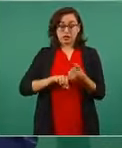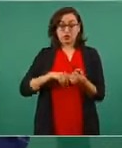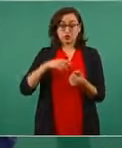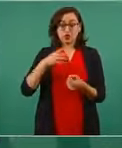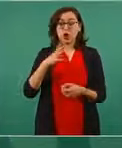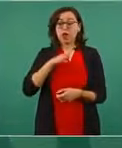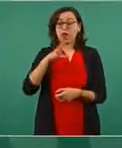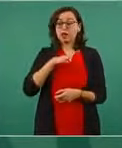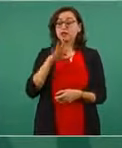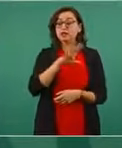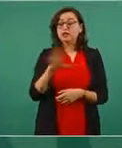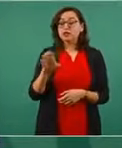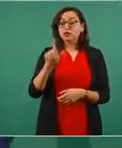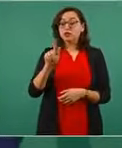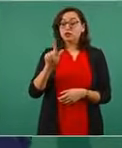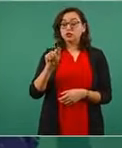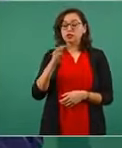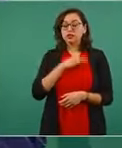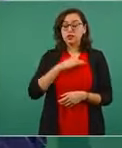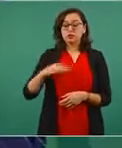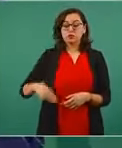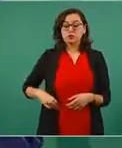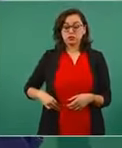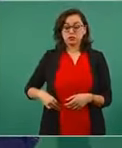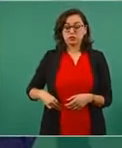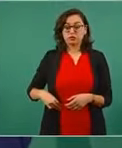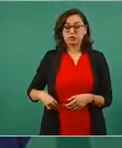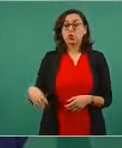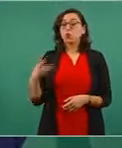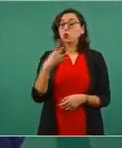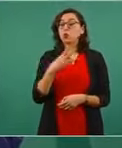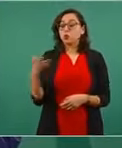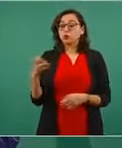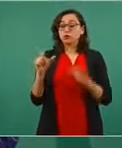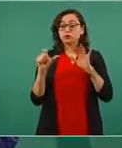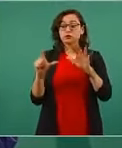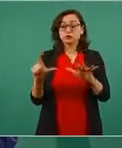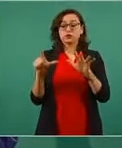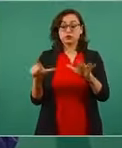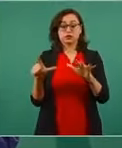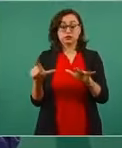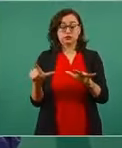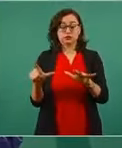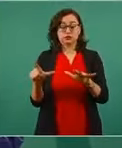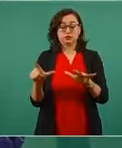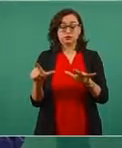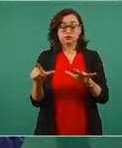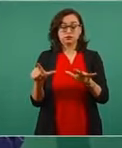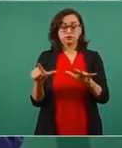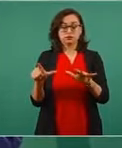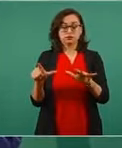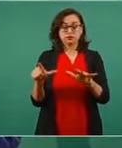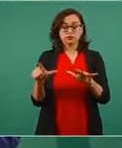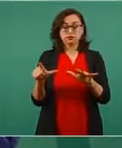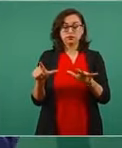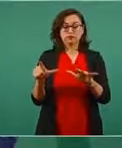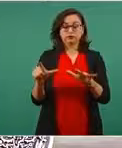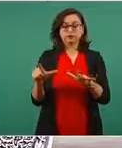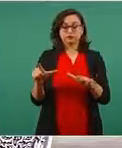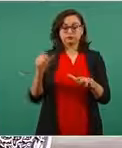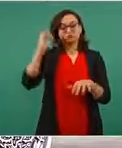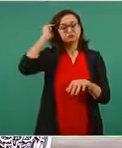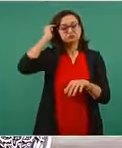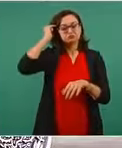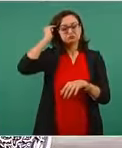Oaxaca, 417 son de usos y